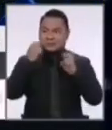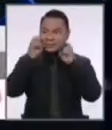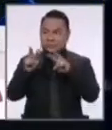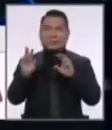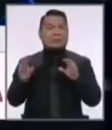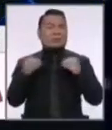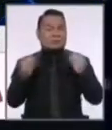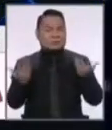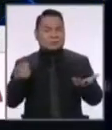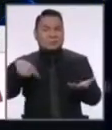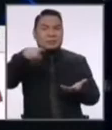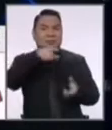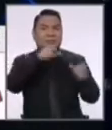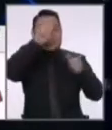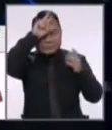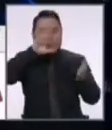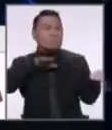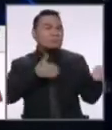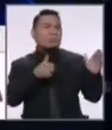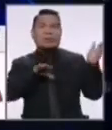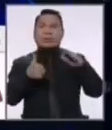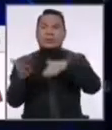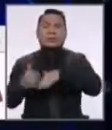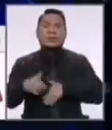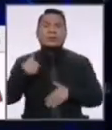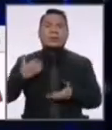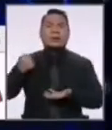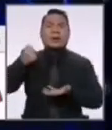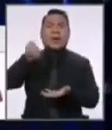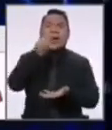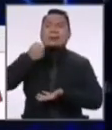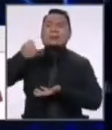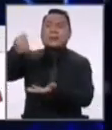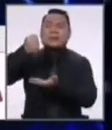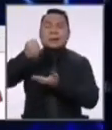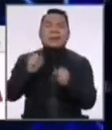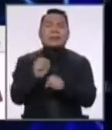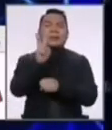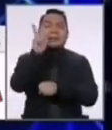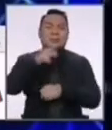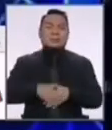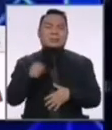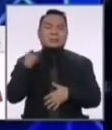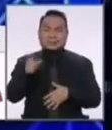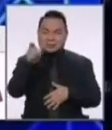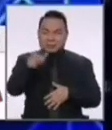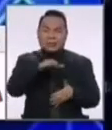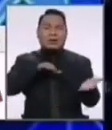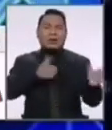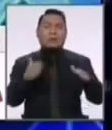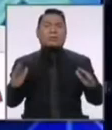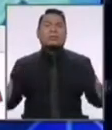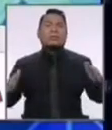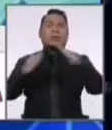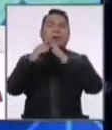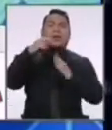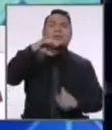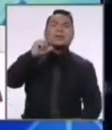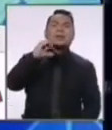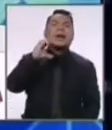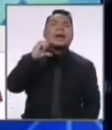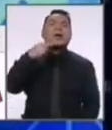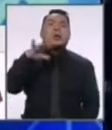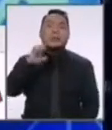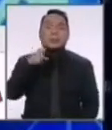cómo se morían los peruanos. Íbamos a repartir las canastas en la victoria y terminamos recogiendo cadáveres en el Cerro del Pino y San Cosme.